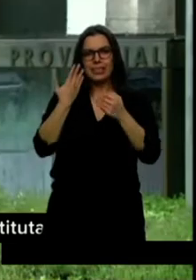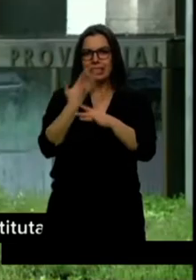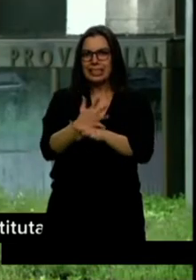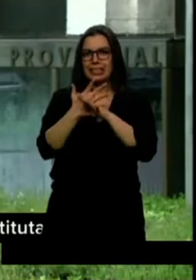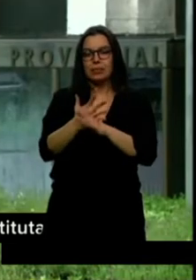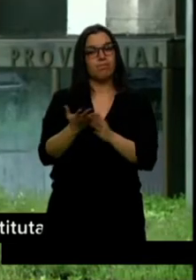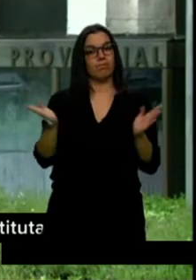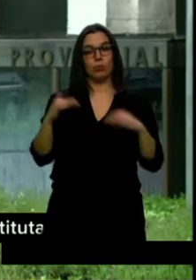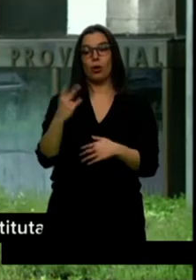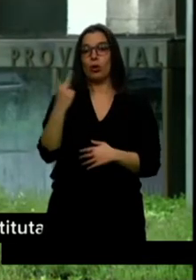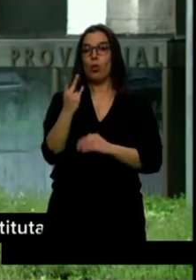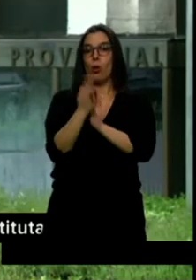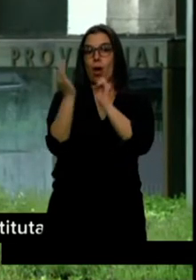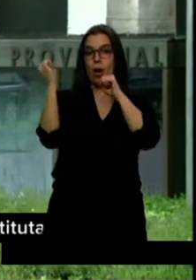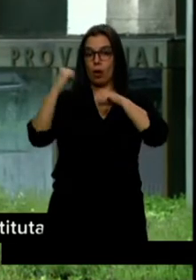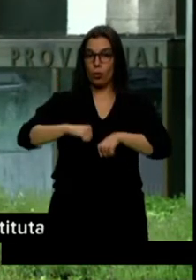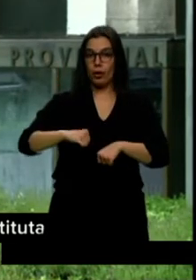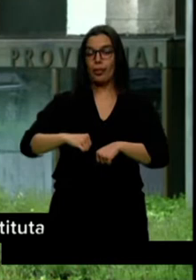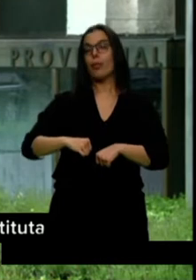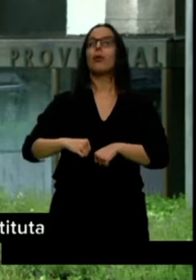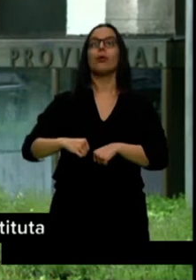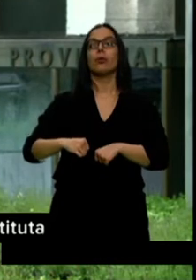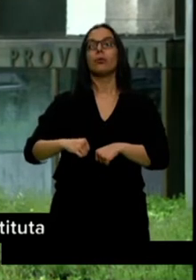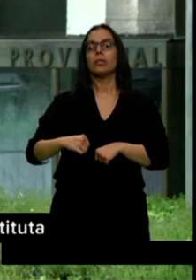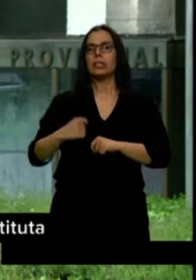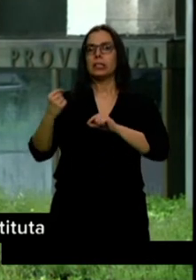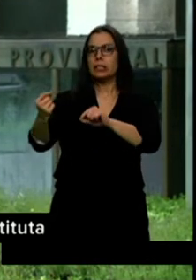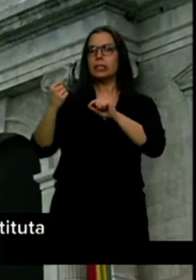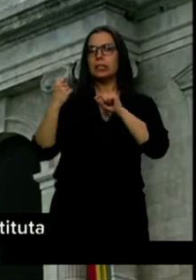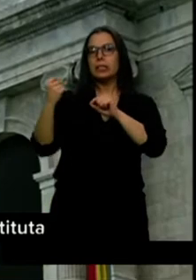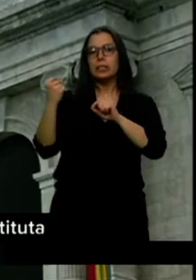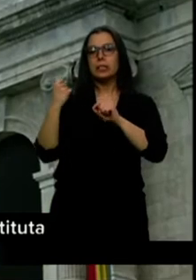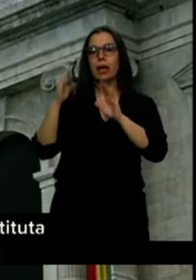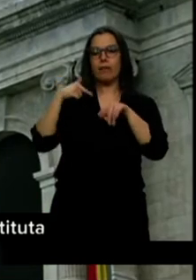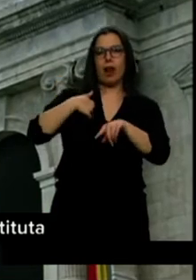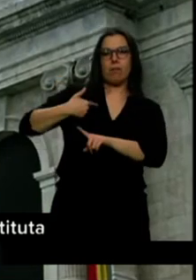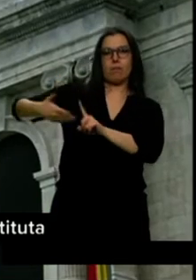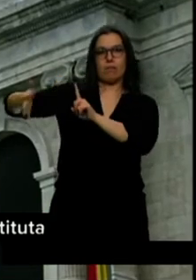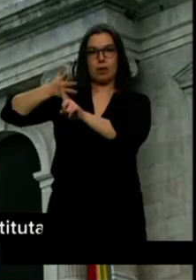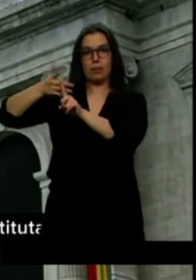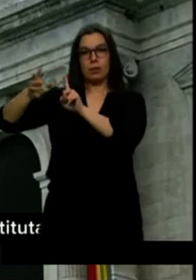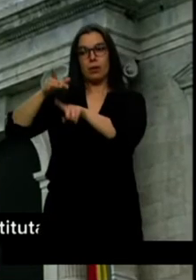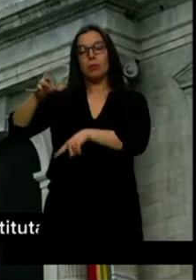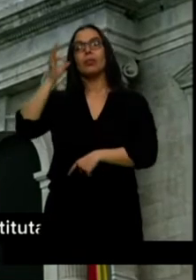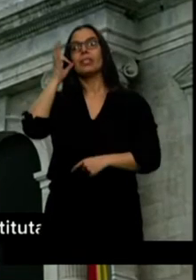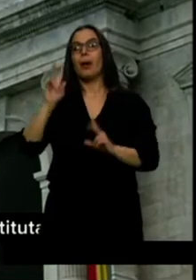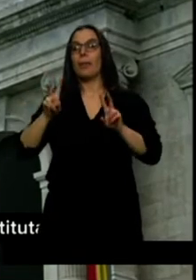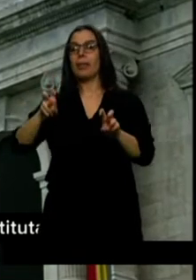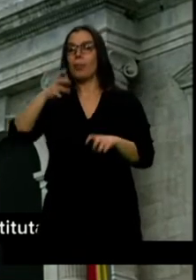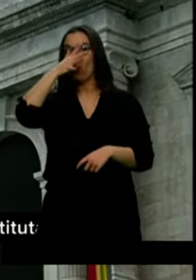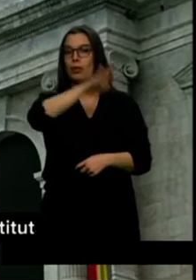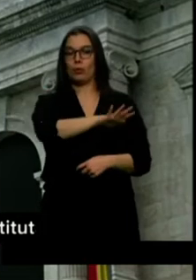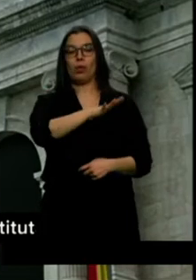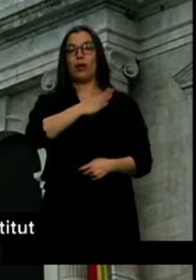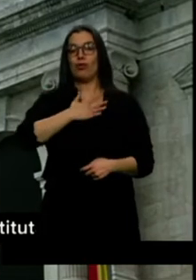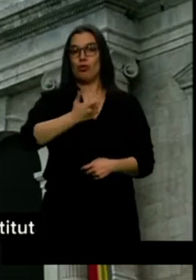surgieron discrepancias y el hombre golpeó a la mujer. Sin embargo, la víctima se negó en un primer momento a interponer denuncia y a ser atendida por los